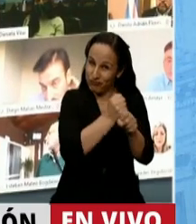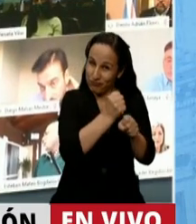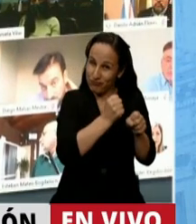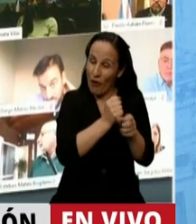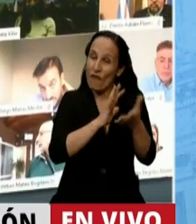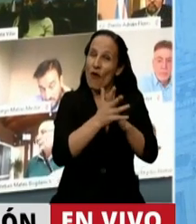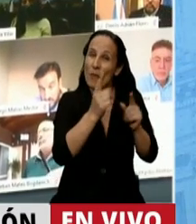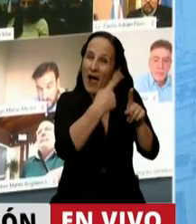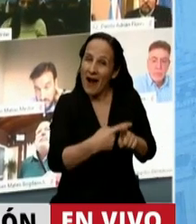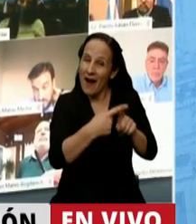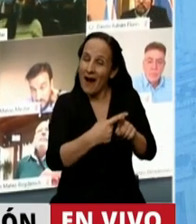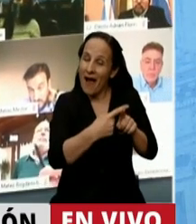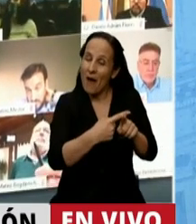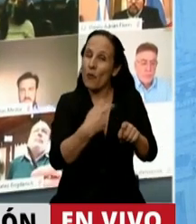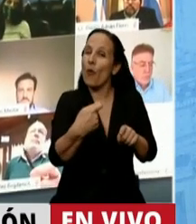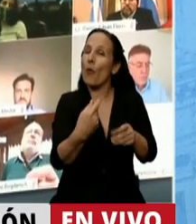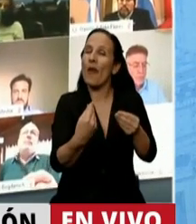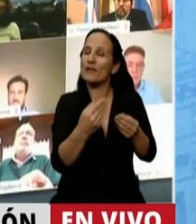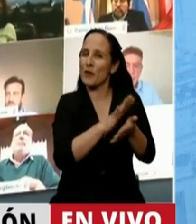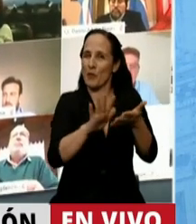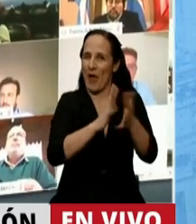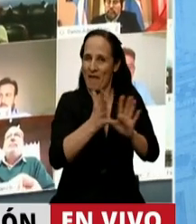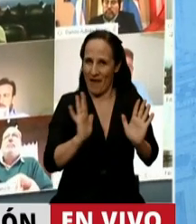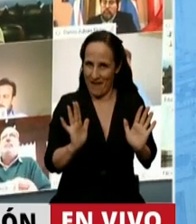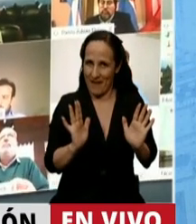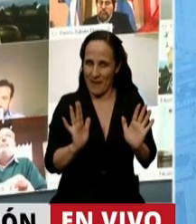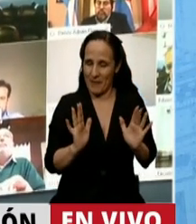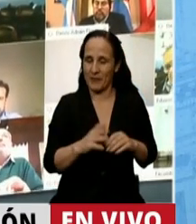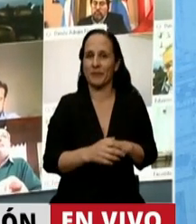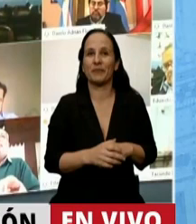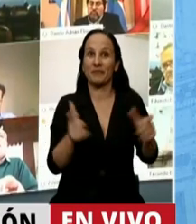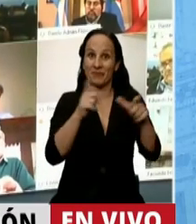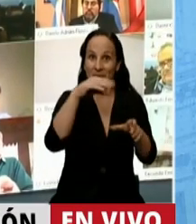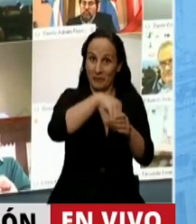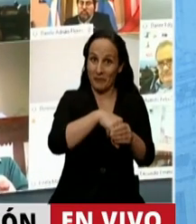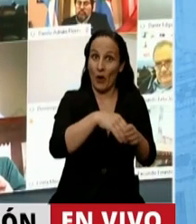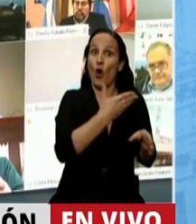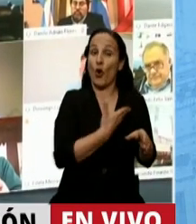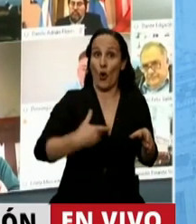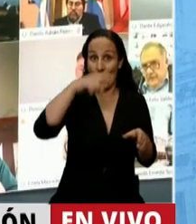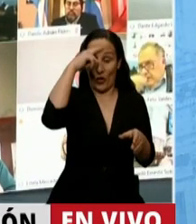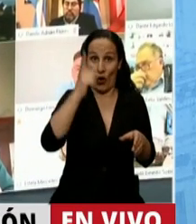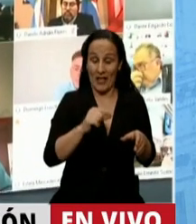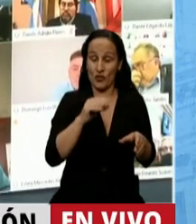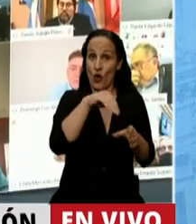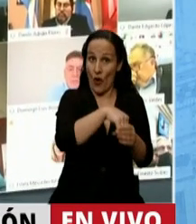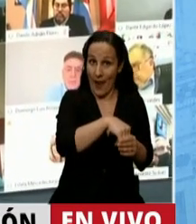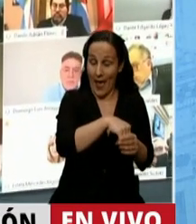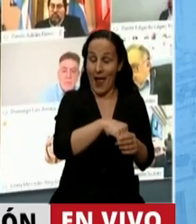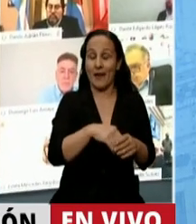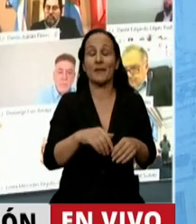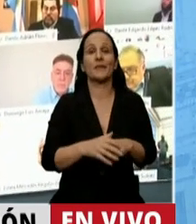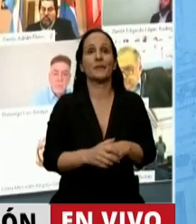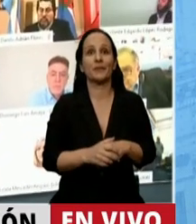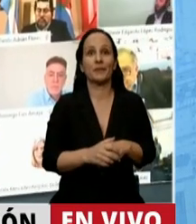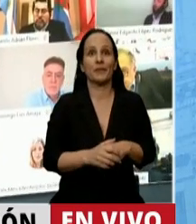generar una nueva fórmula e integrada por el Gobierno Nacional, integrada por el Estado